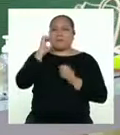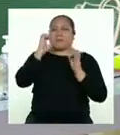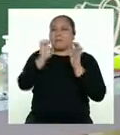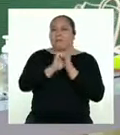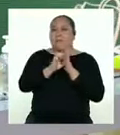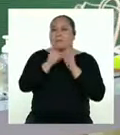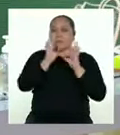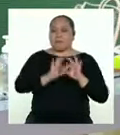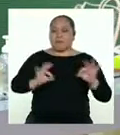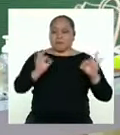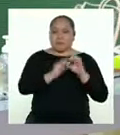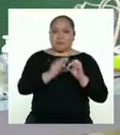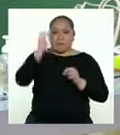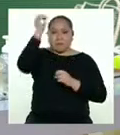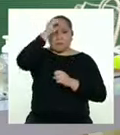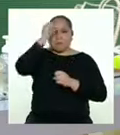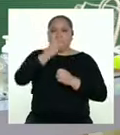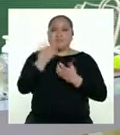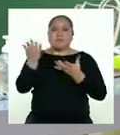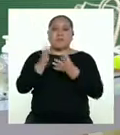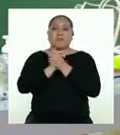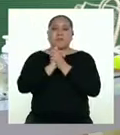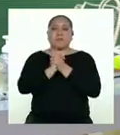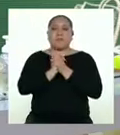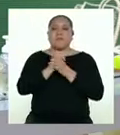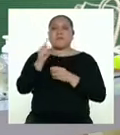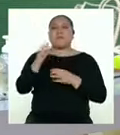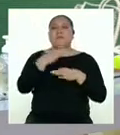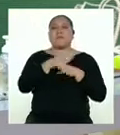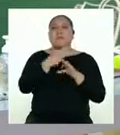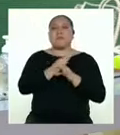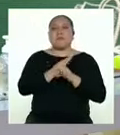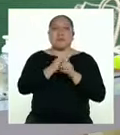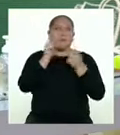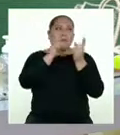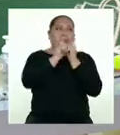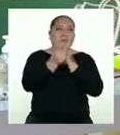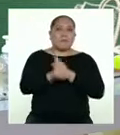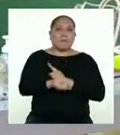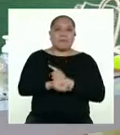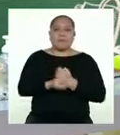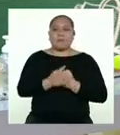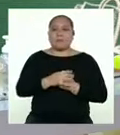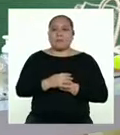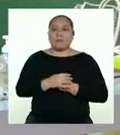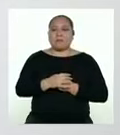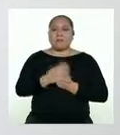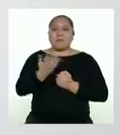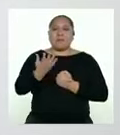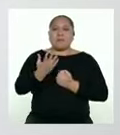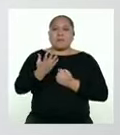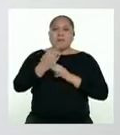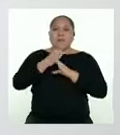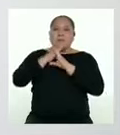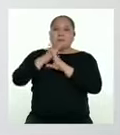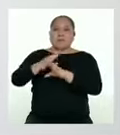importancia que le dan a la opinión de sus amigas y amigos, y su capacidad para convertirse en aliados contra el COVID-19. ¿Por qué creen que